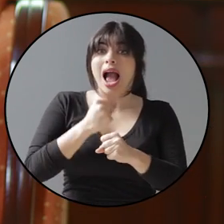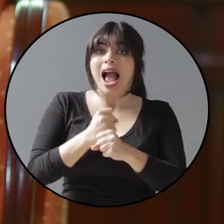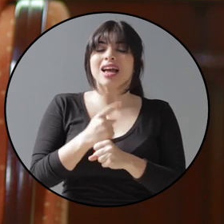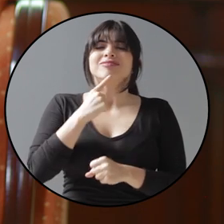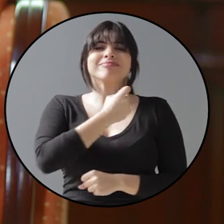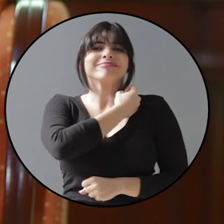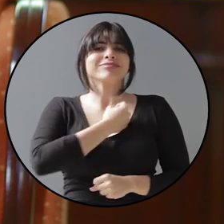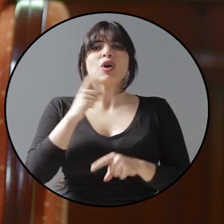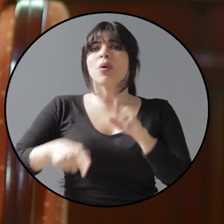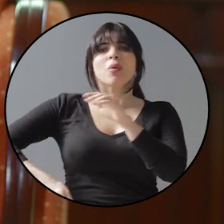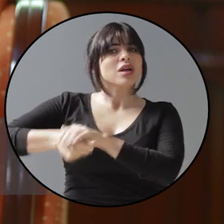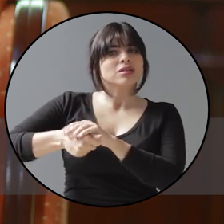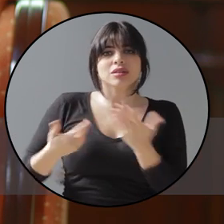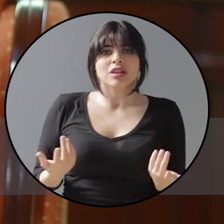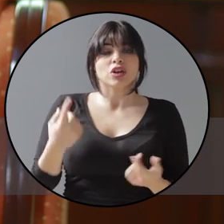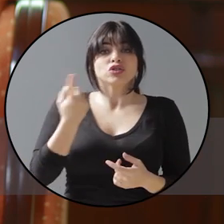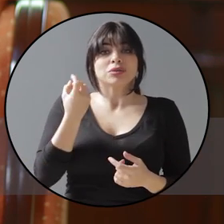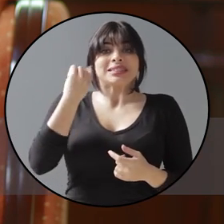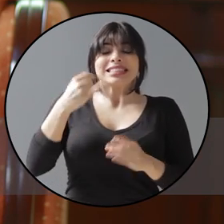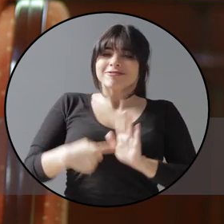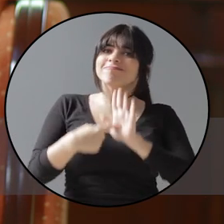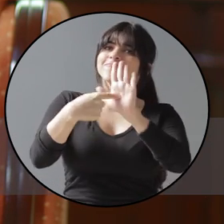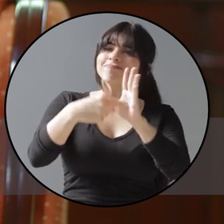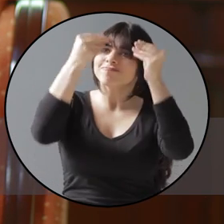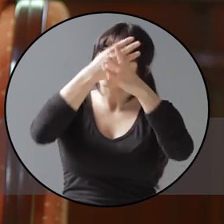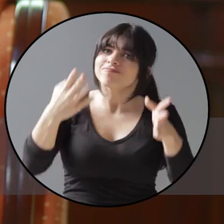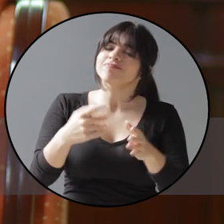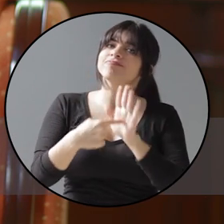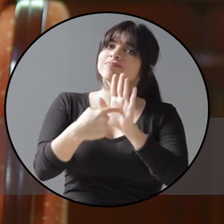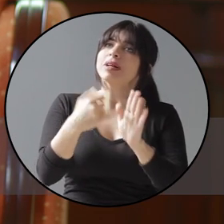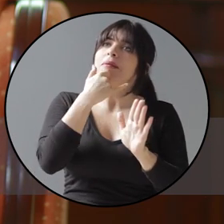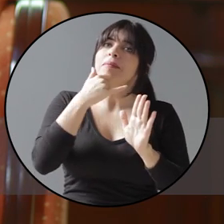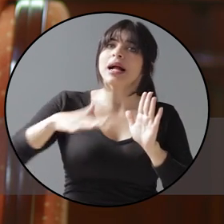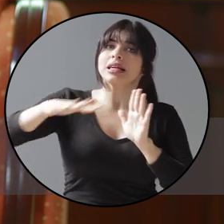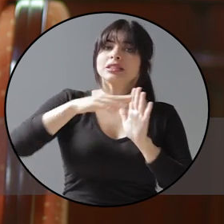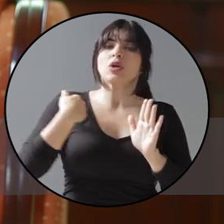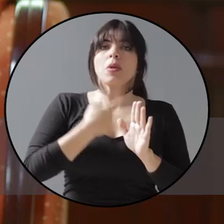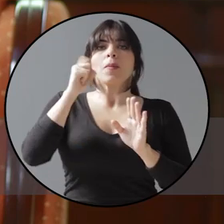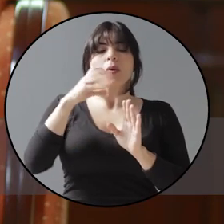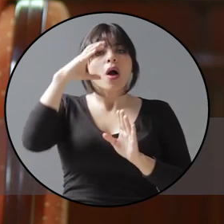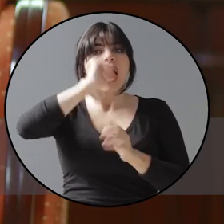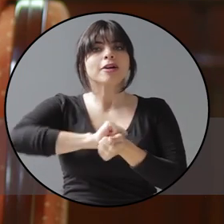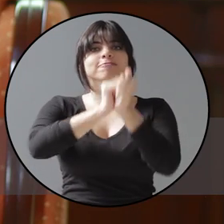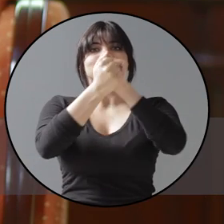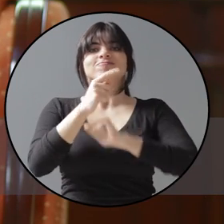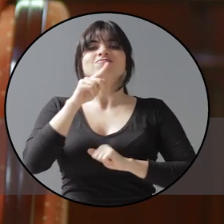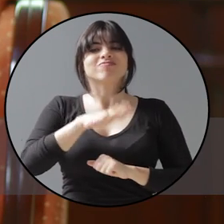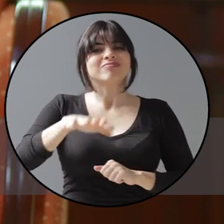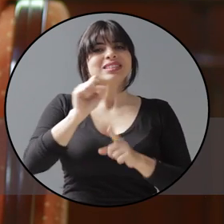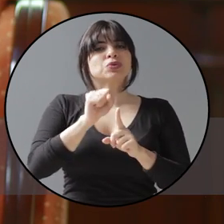flagelo que no se puede ocultar, porque solo haciéndolo visible y denunciando lo que sucede podemos transformar una realidad